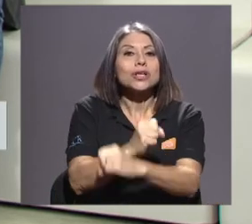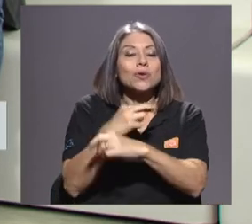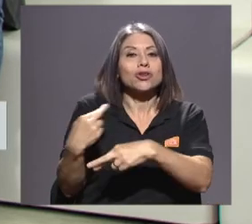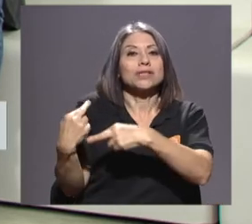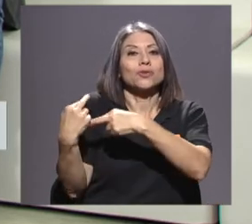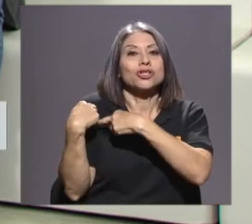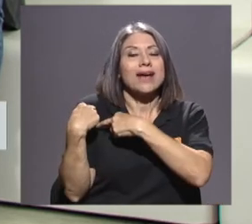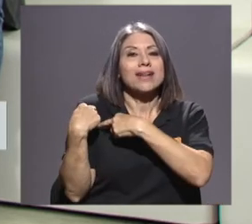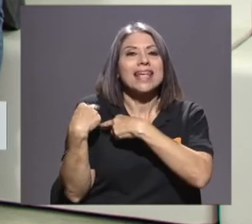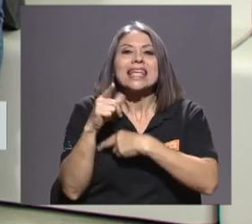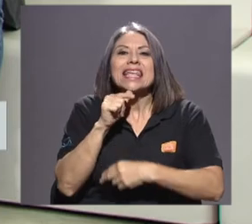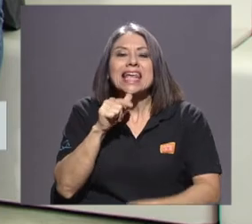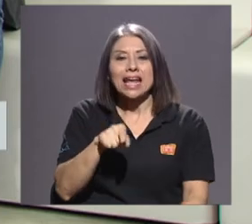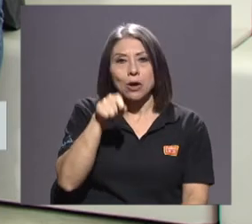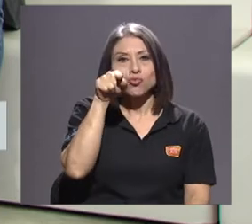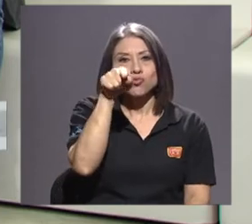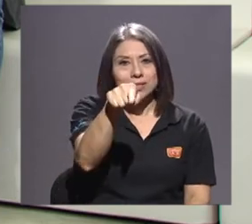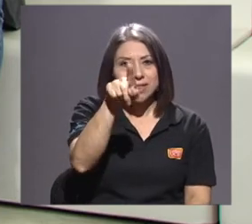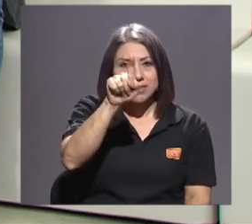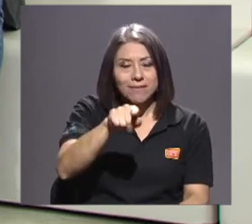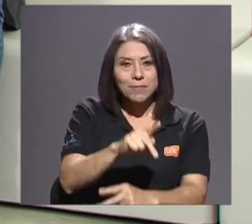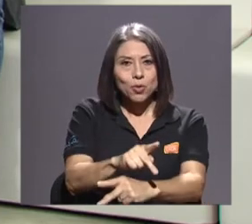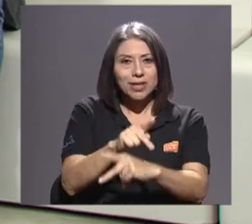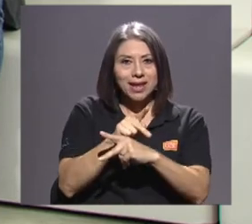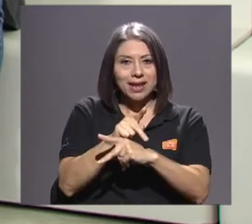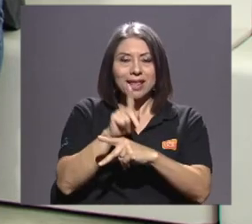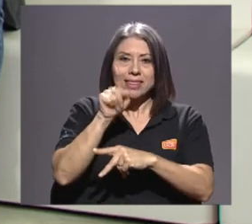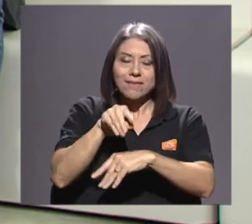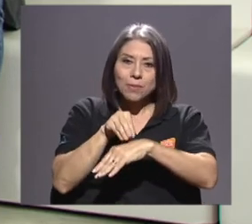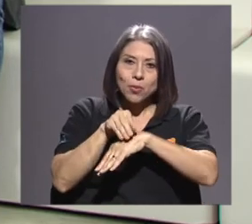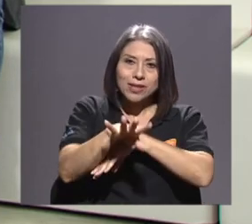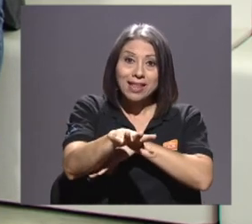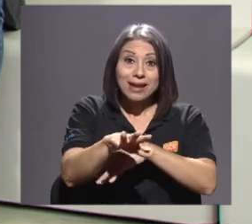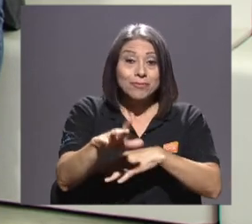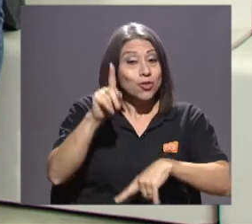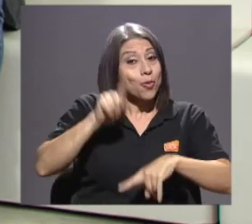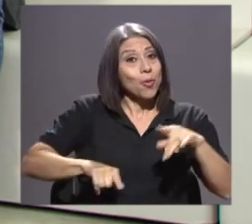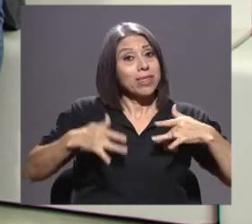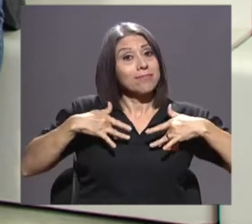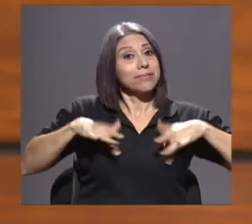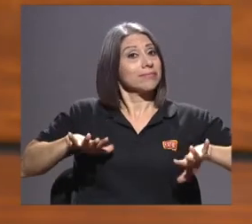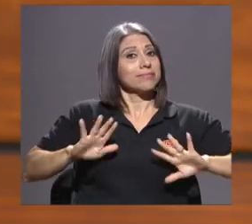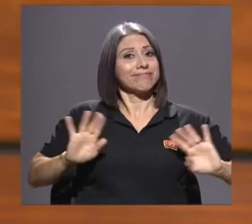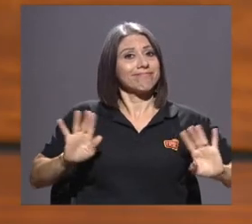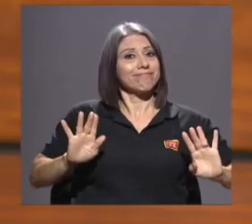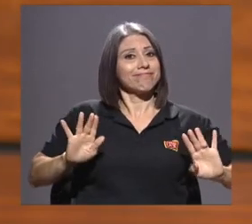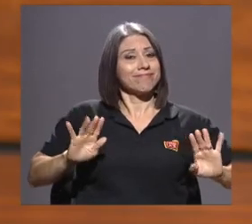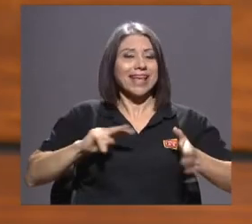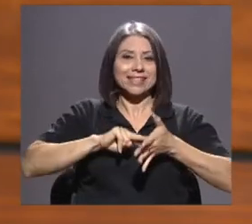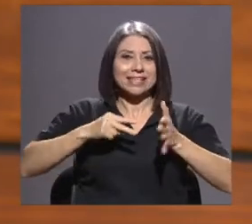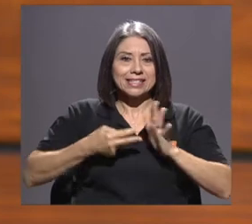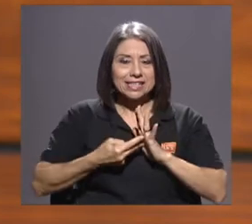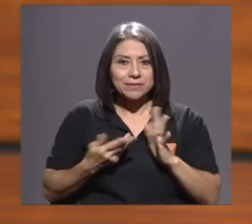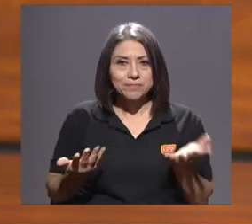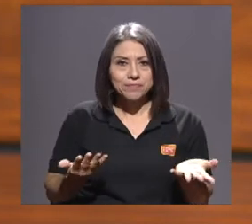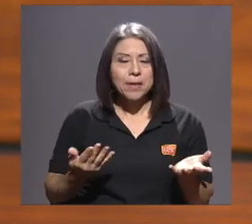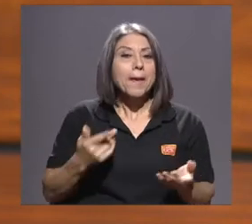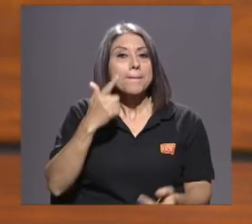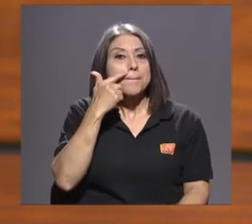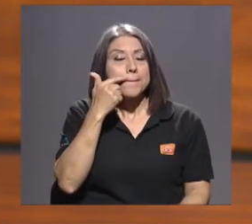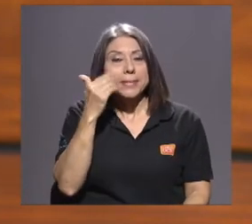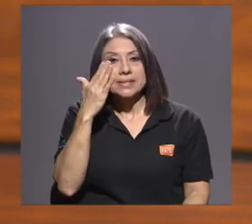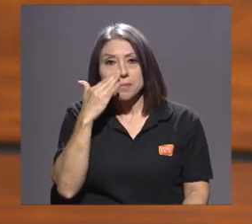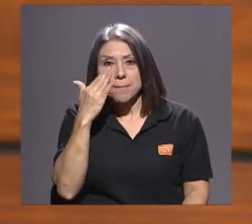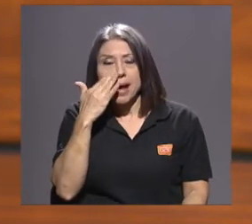proteger y orientar. No hay nada, no hay más. Es decir, papás y